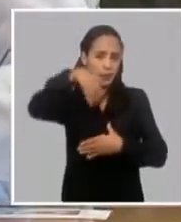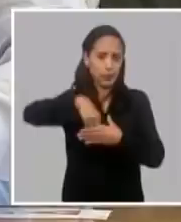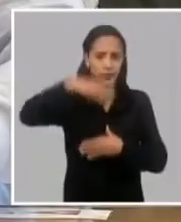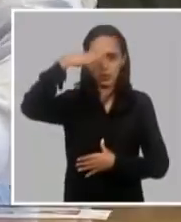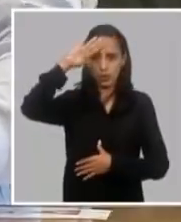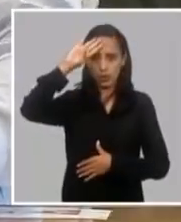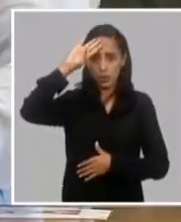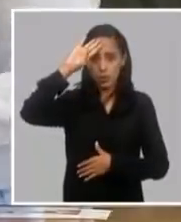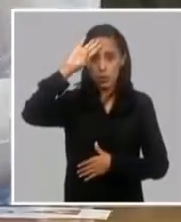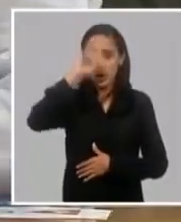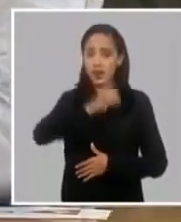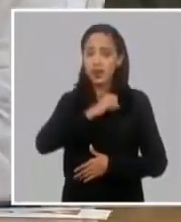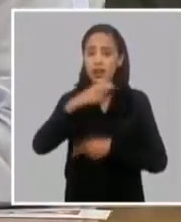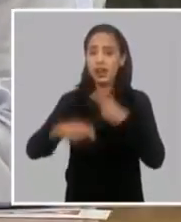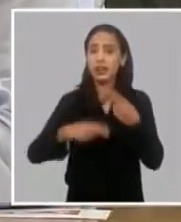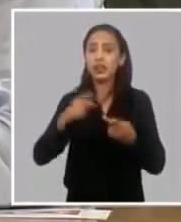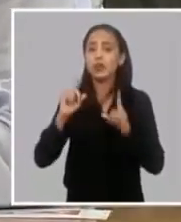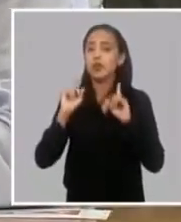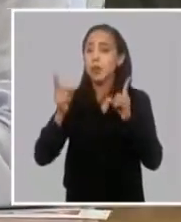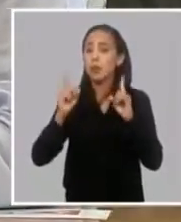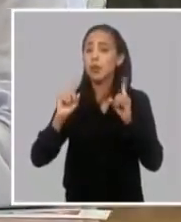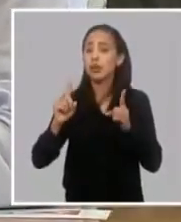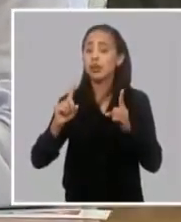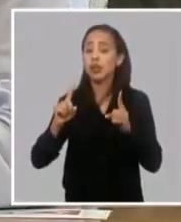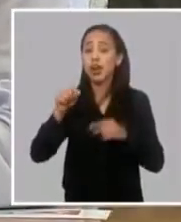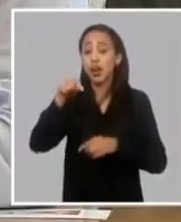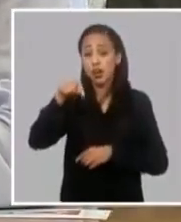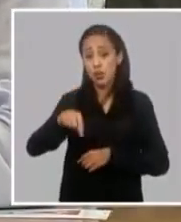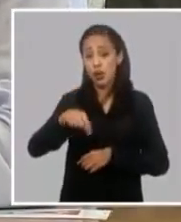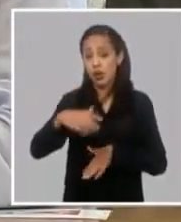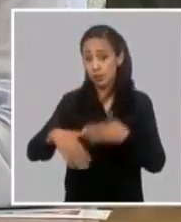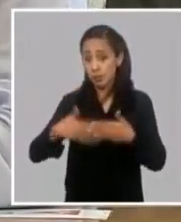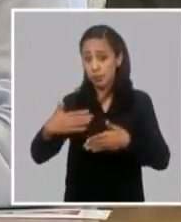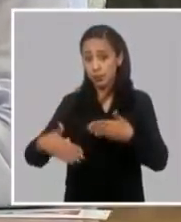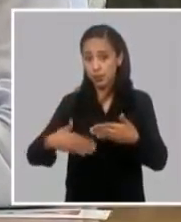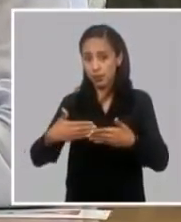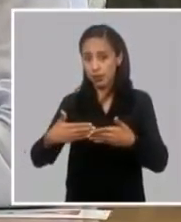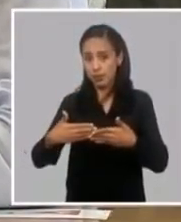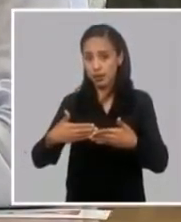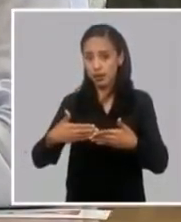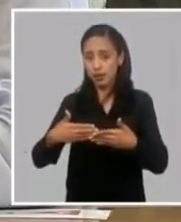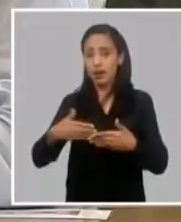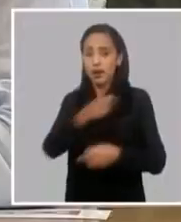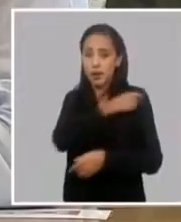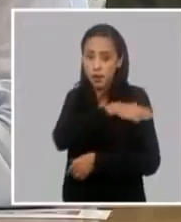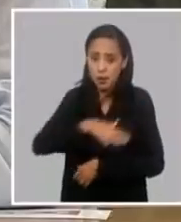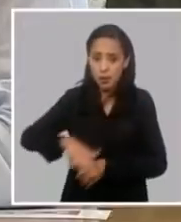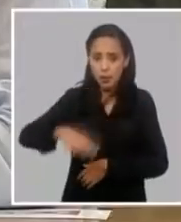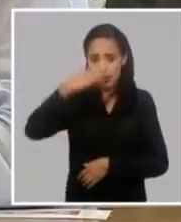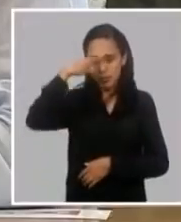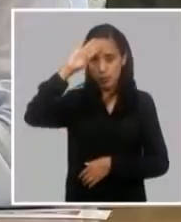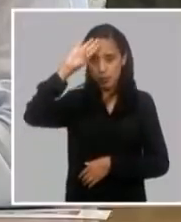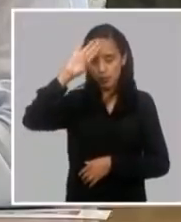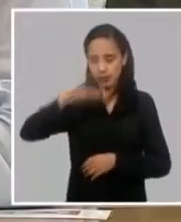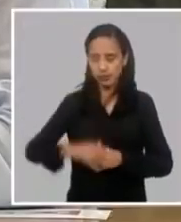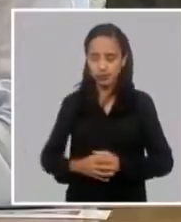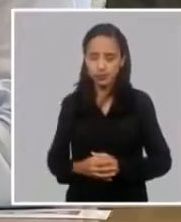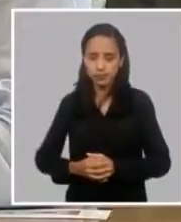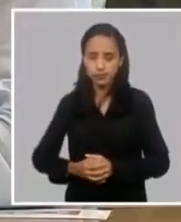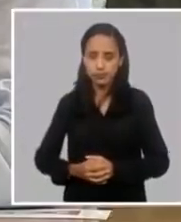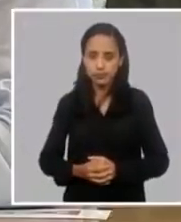una política de golpe suave precisamente en ese momento contra nuestro país.